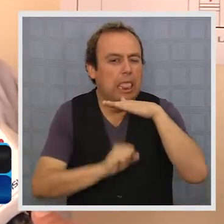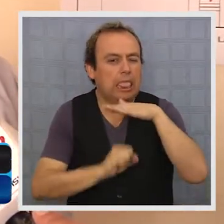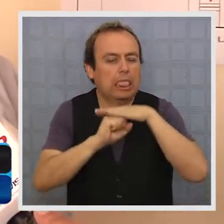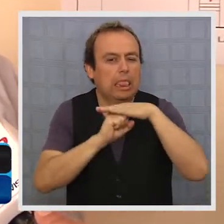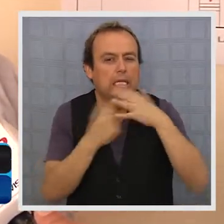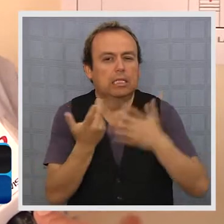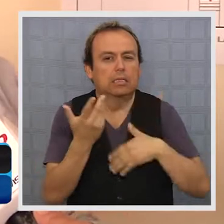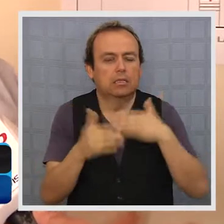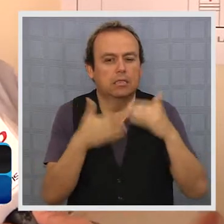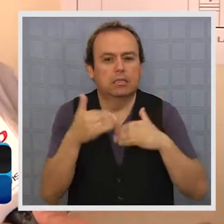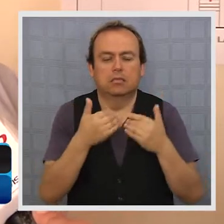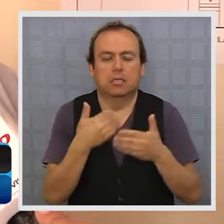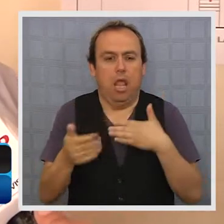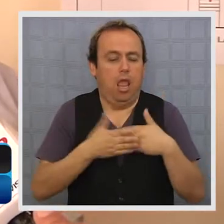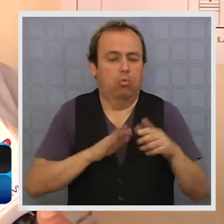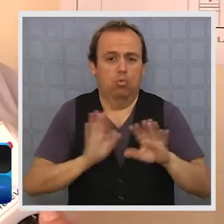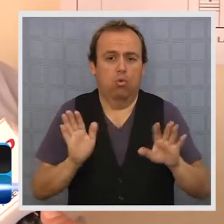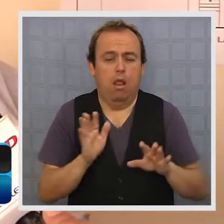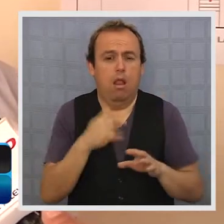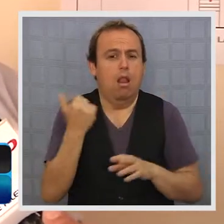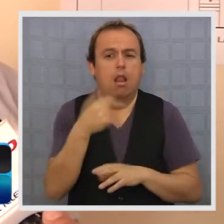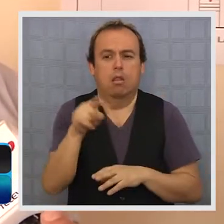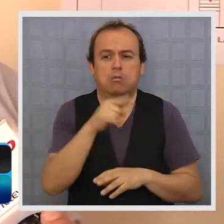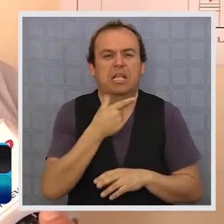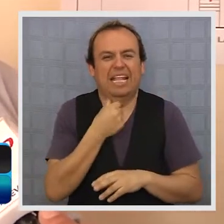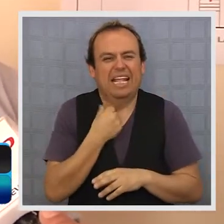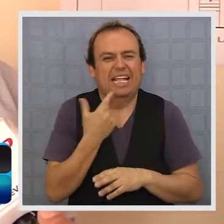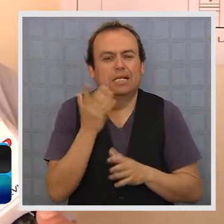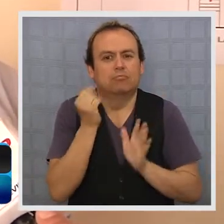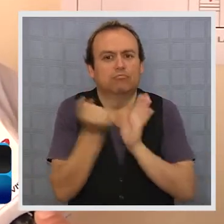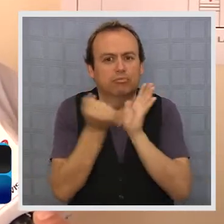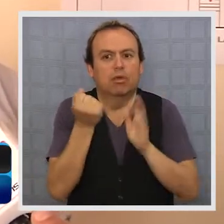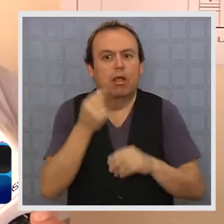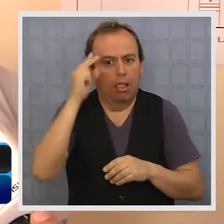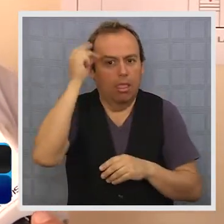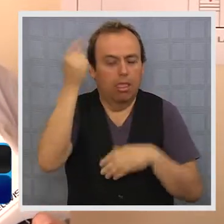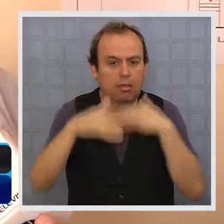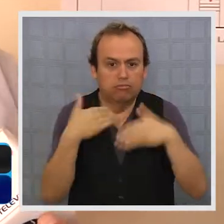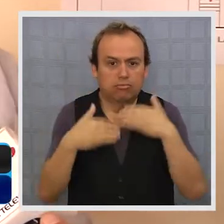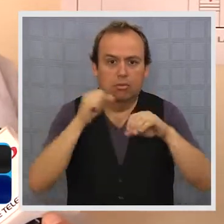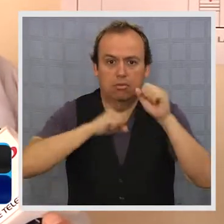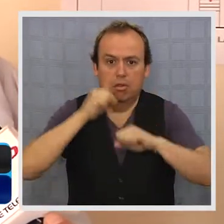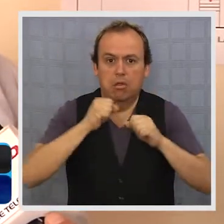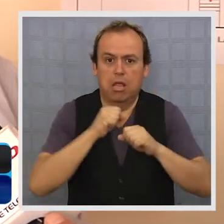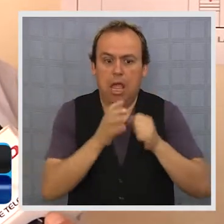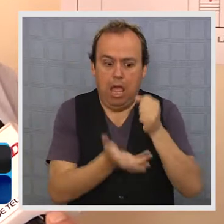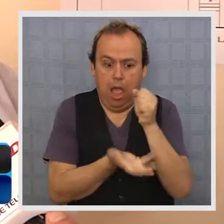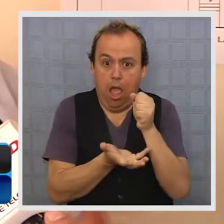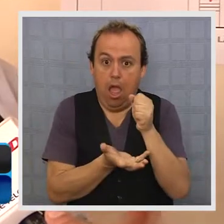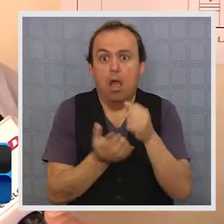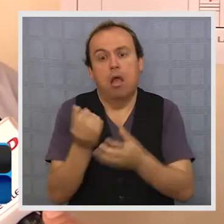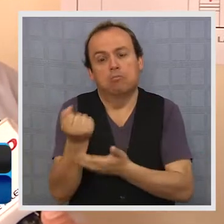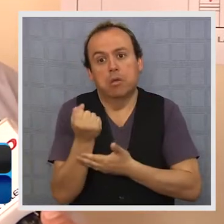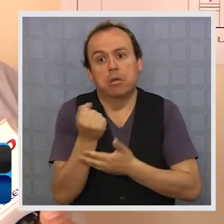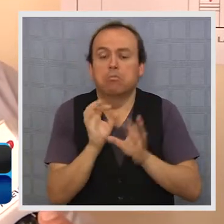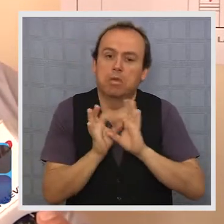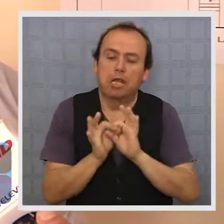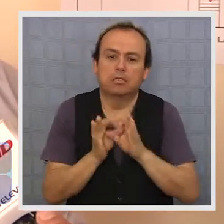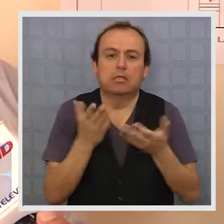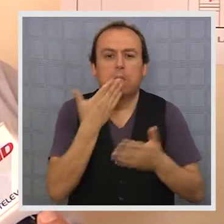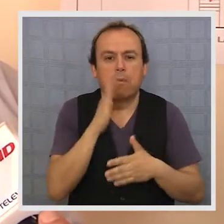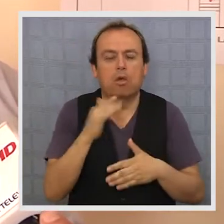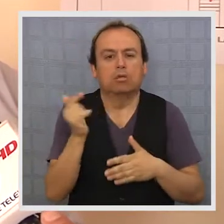algo como natural. O sea, yo creo que todos tienen ese sello de emprendimiento y si existen fondos, mucho mejor. Cercotec fue